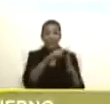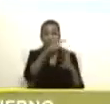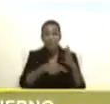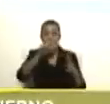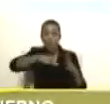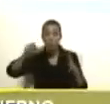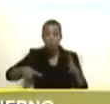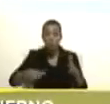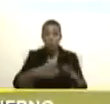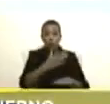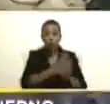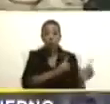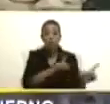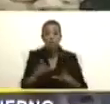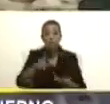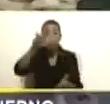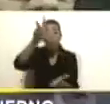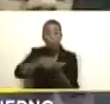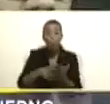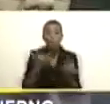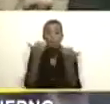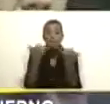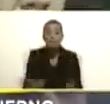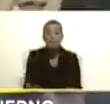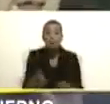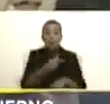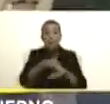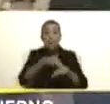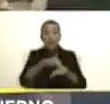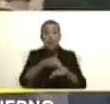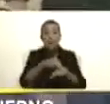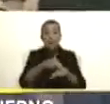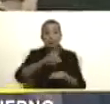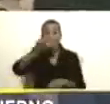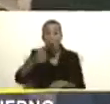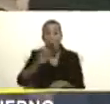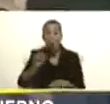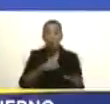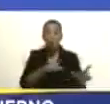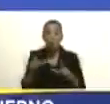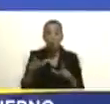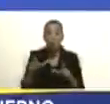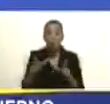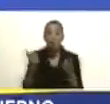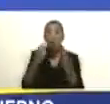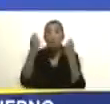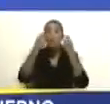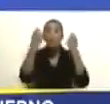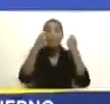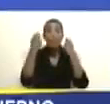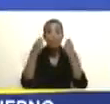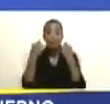en decreto oficial, ministro Jorge Márquez, procedamos a publicar